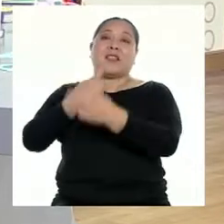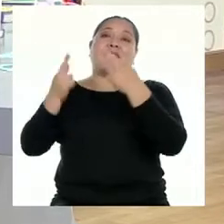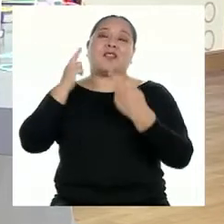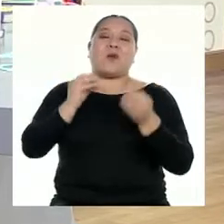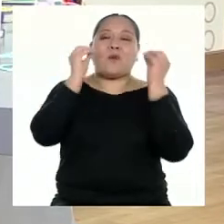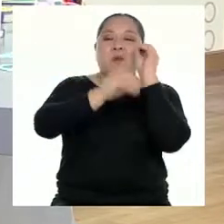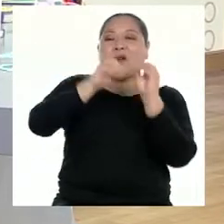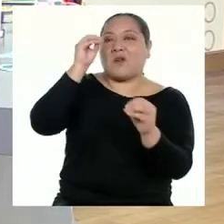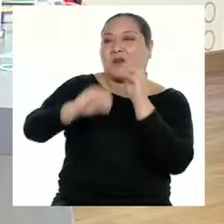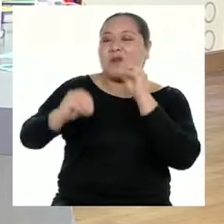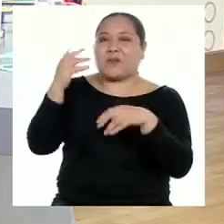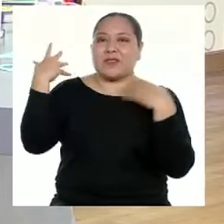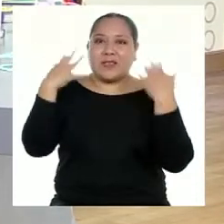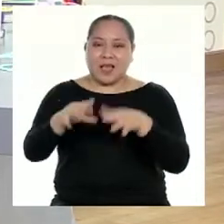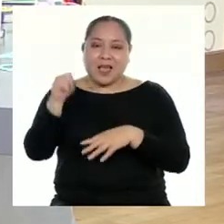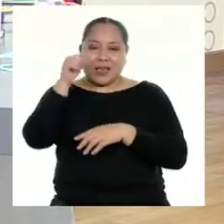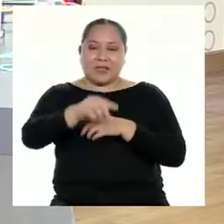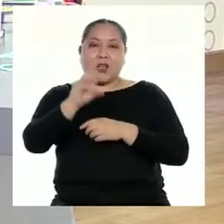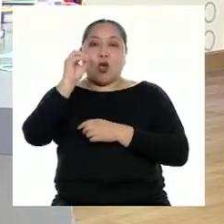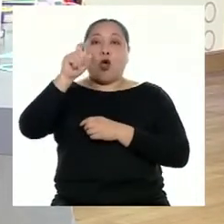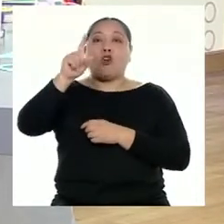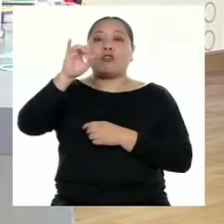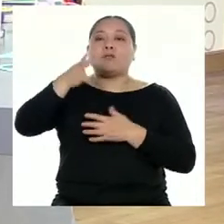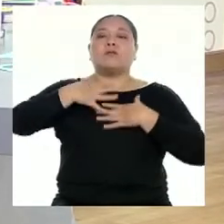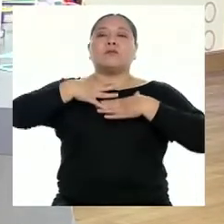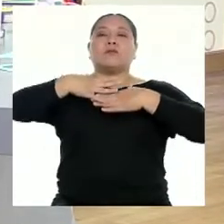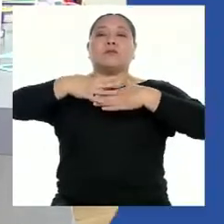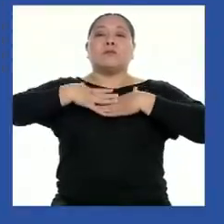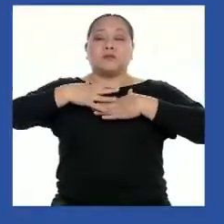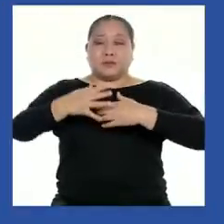apliquemos al caso del oxígeno medicinal.